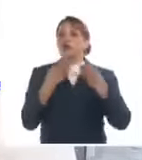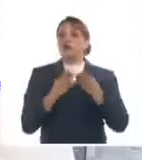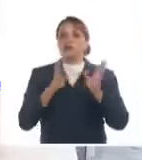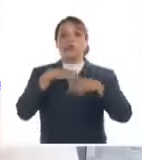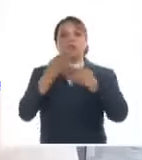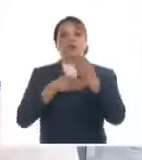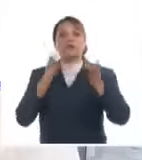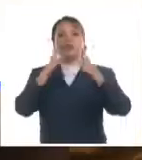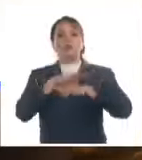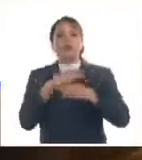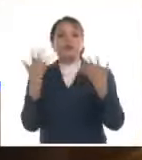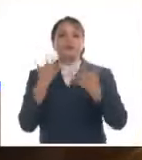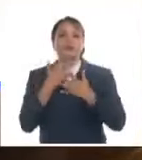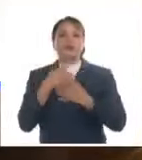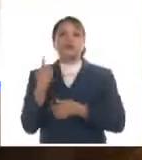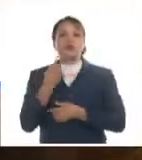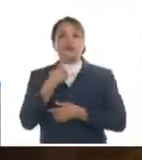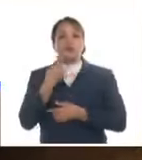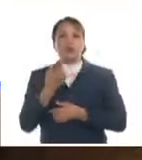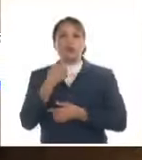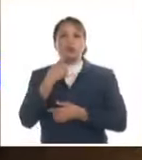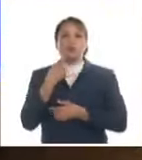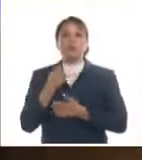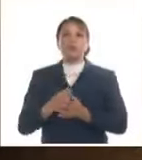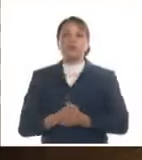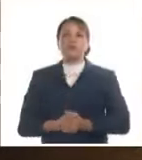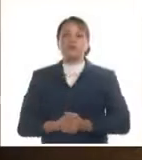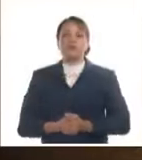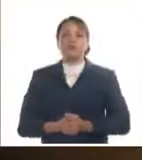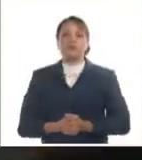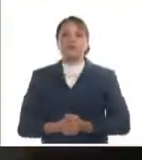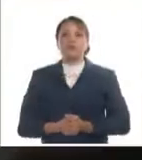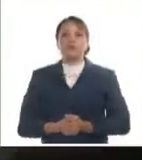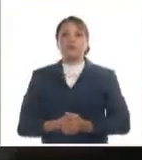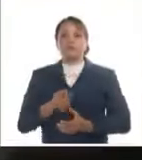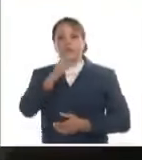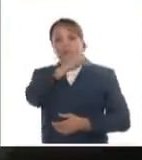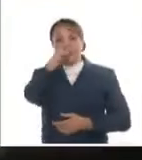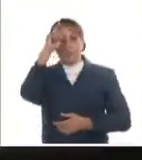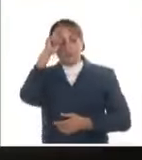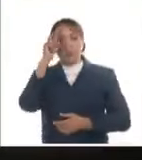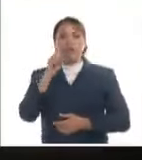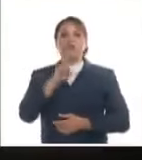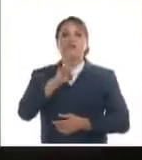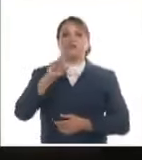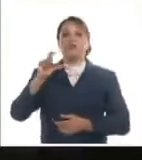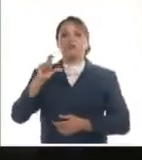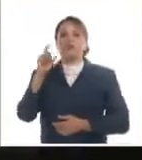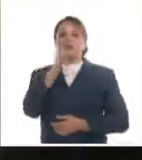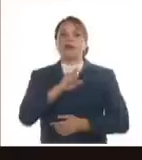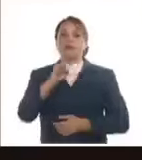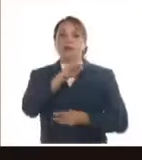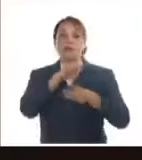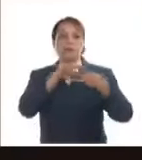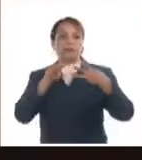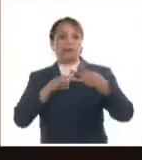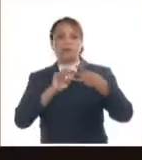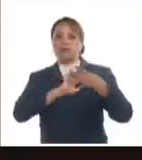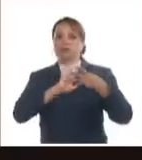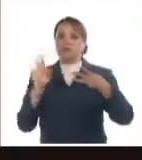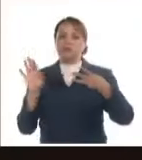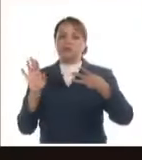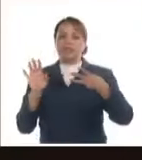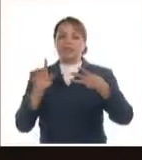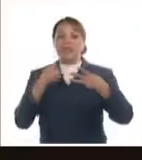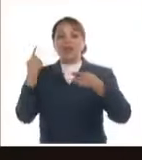afectación que nosotros tengamos registrada son Santispíritu, Villa Clara y Camagüey. En el